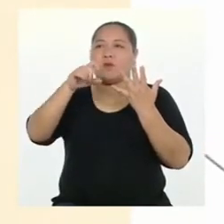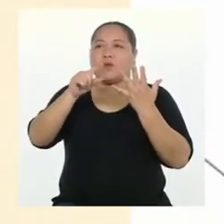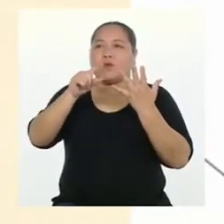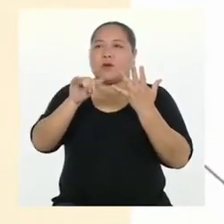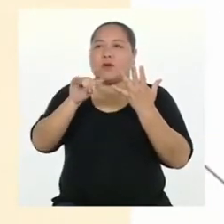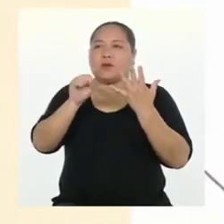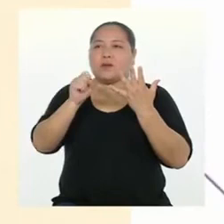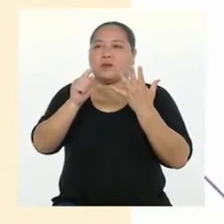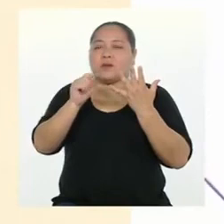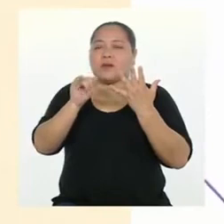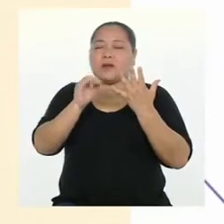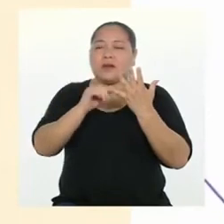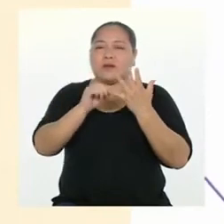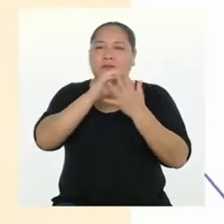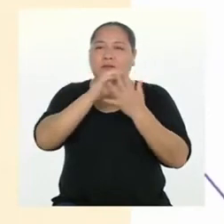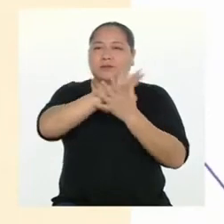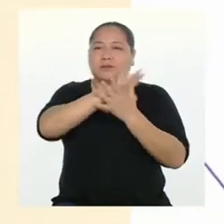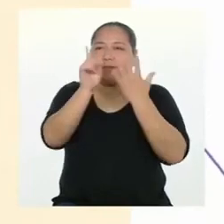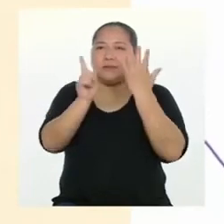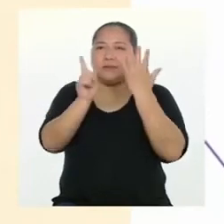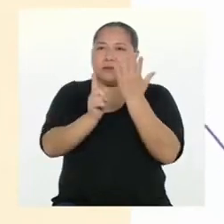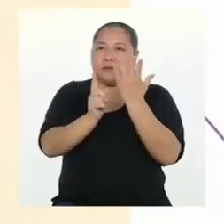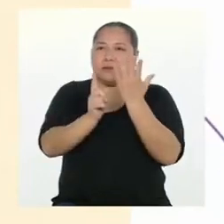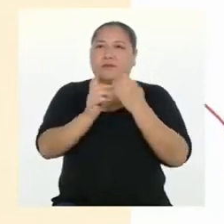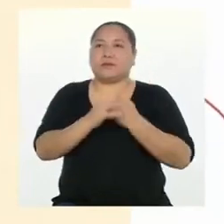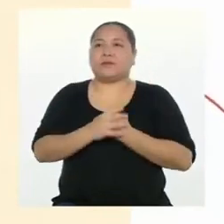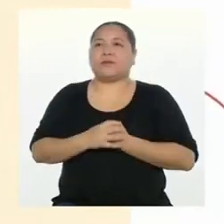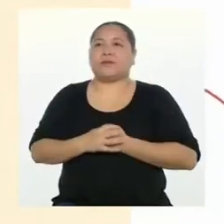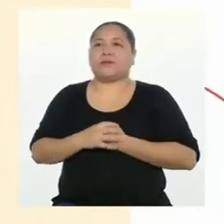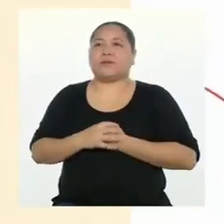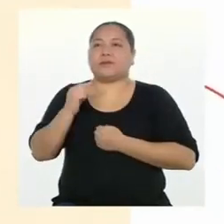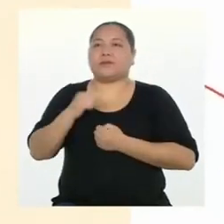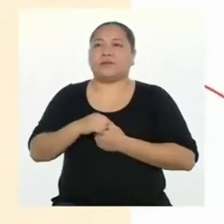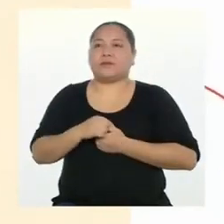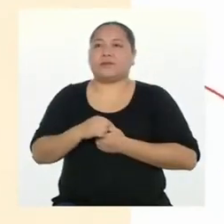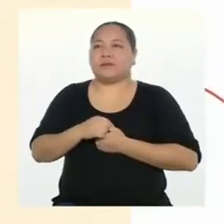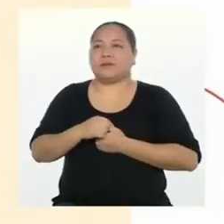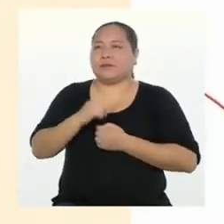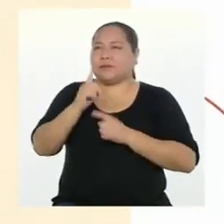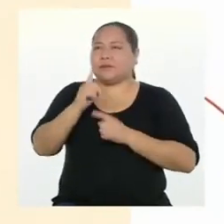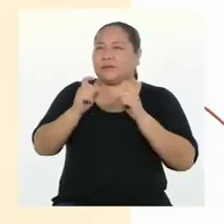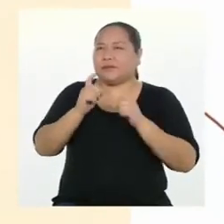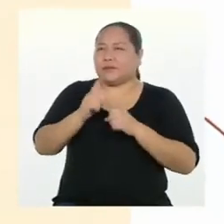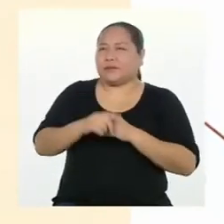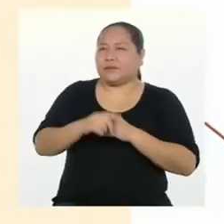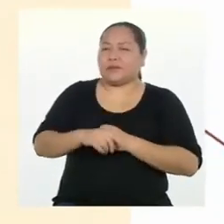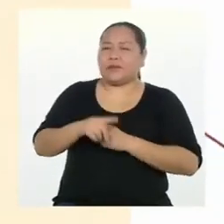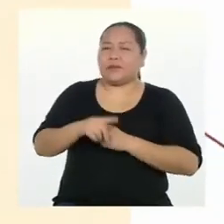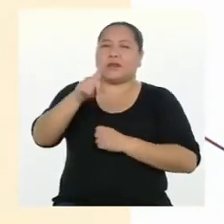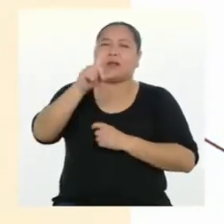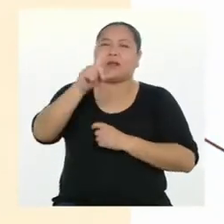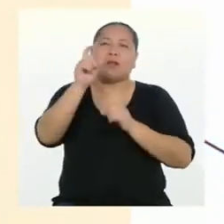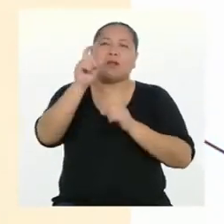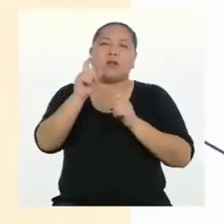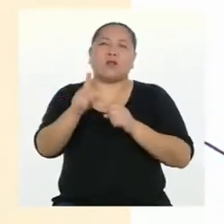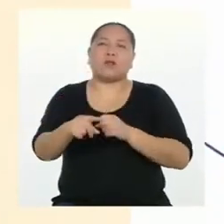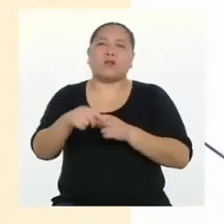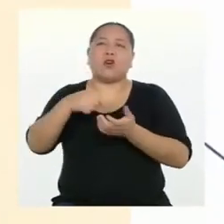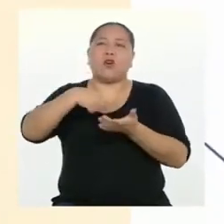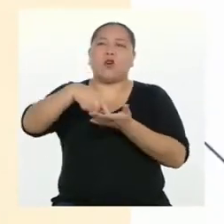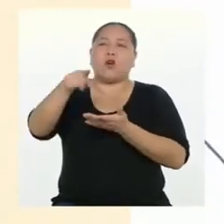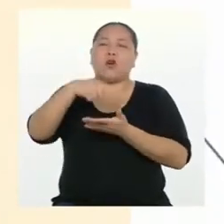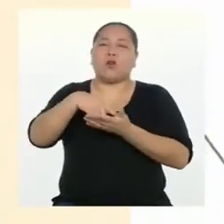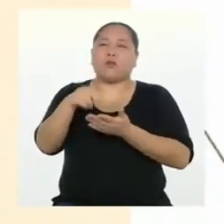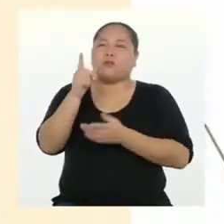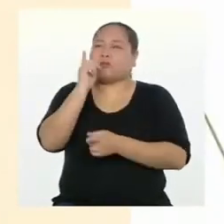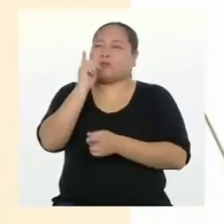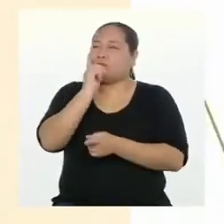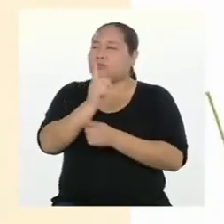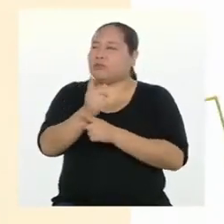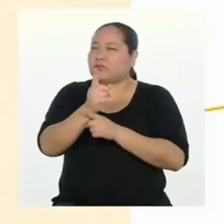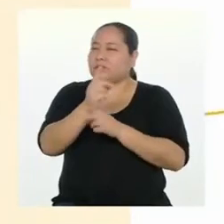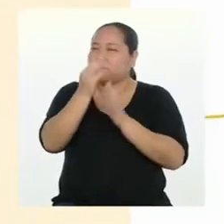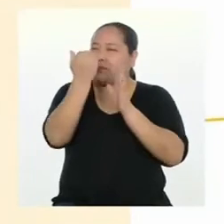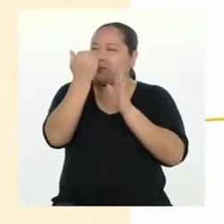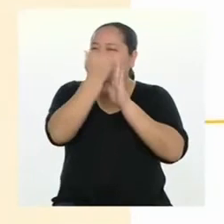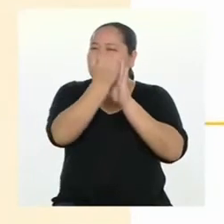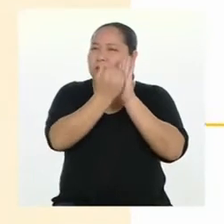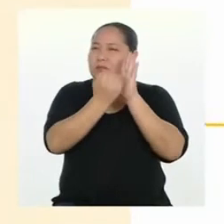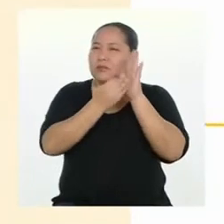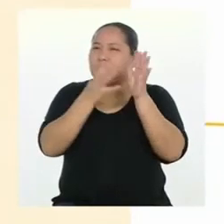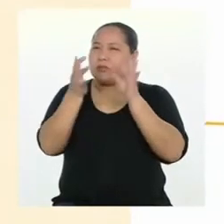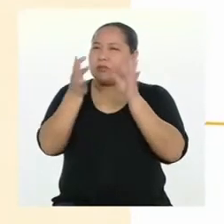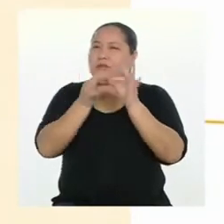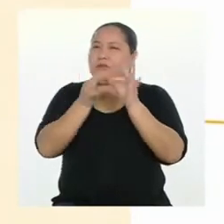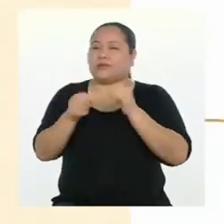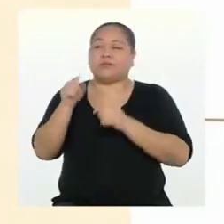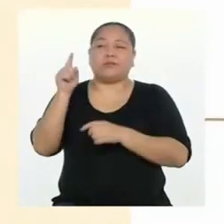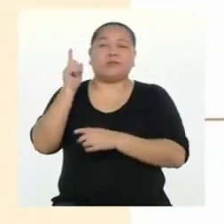Las formas gramaticales de las interrogaciones, las órdenes, las instrucciones, las amenazas, las